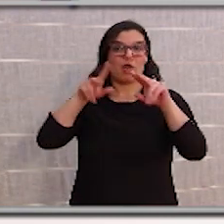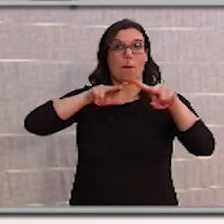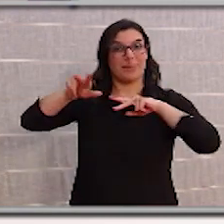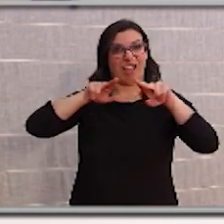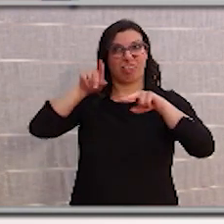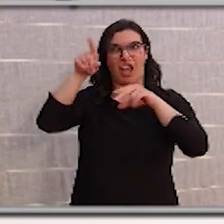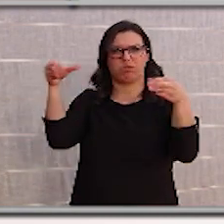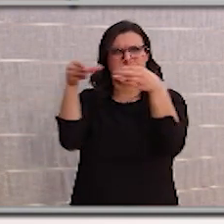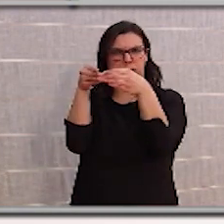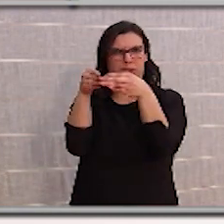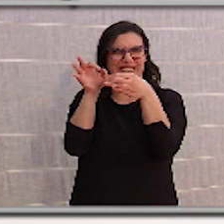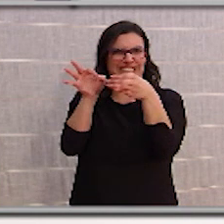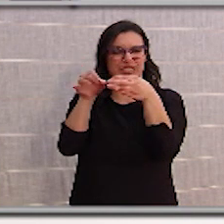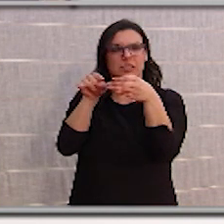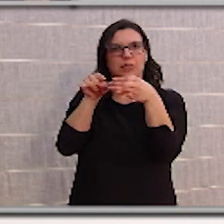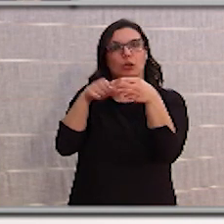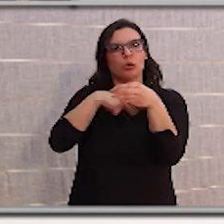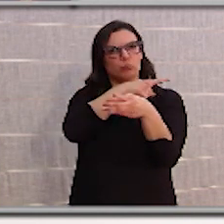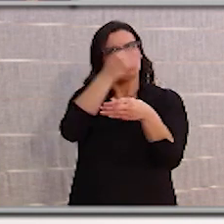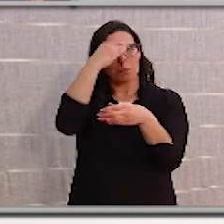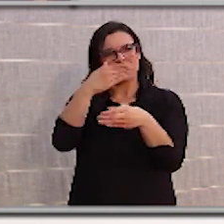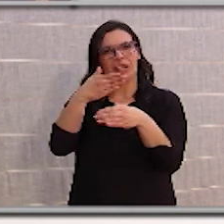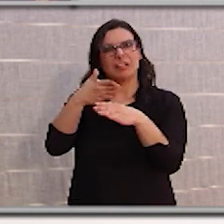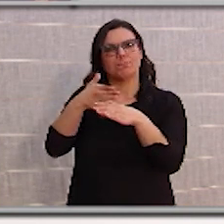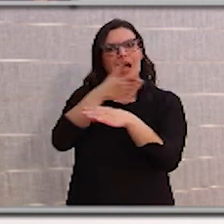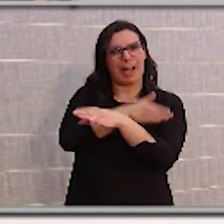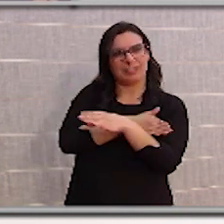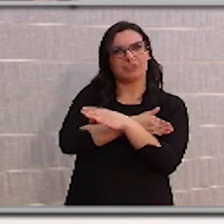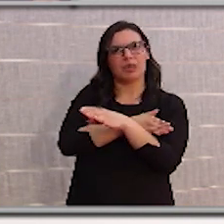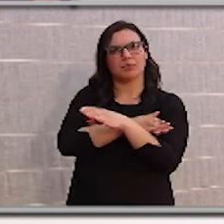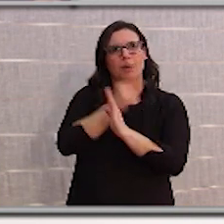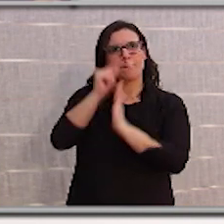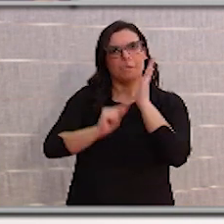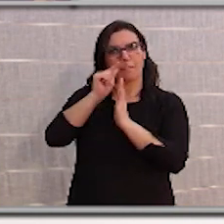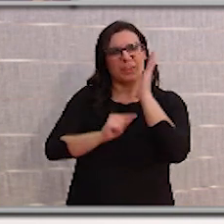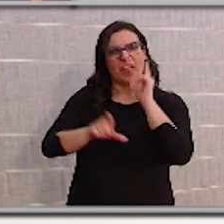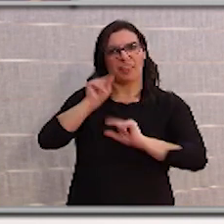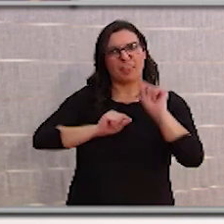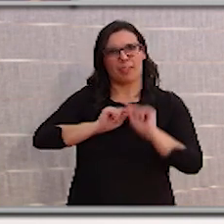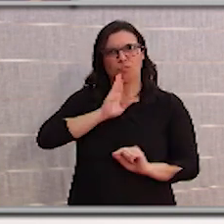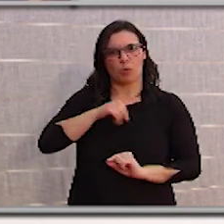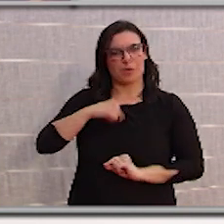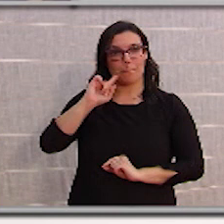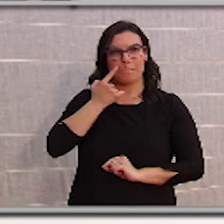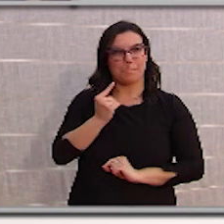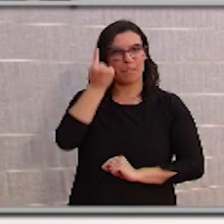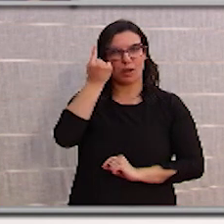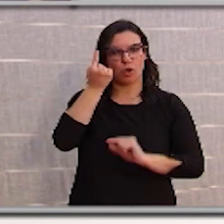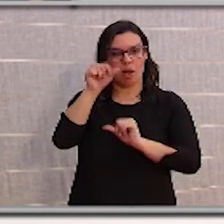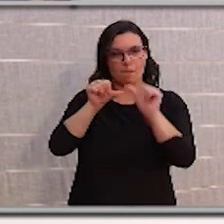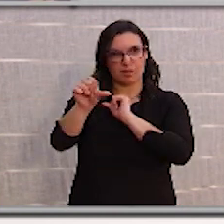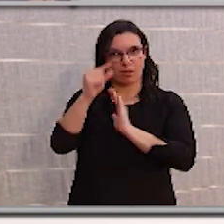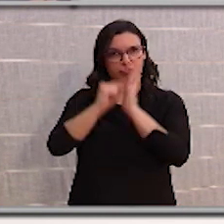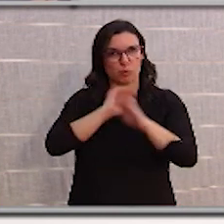Ebro, ustedes consideran que tomaron las medidas adecuadas en el momento en el que se detectó ese primer enfermo. Si es cierto que los